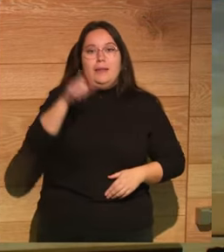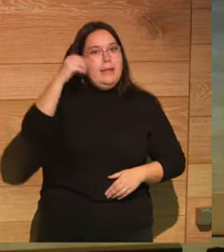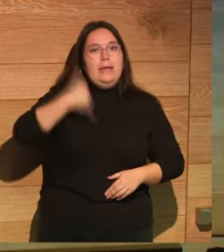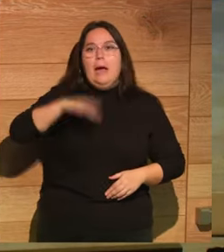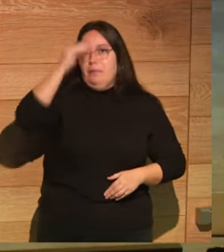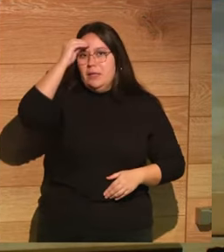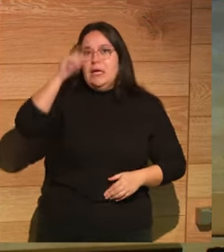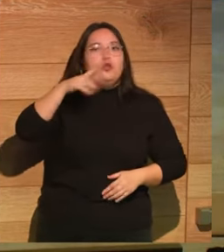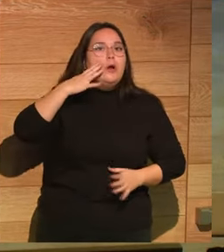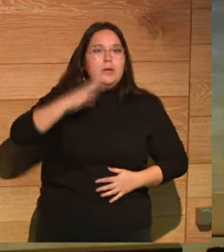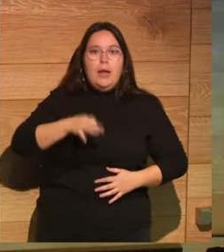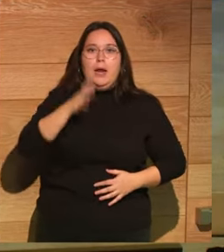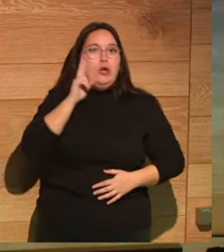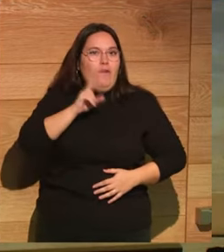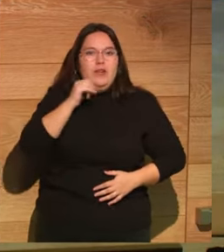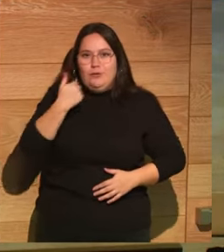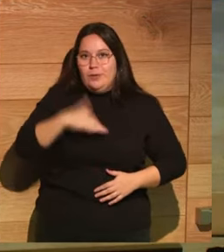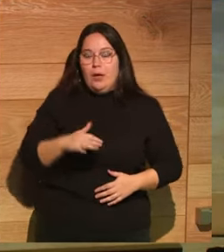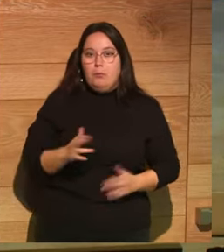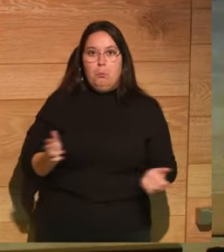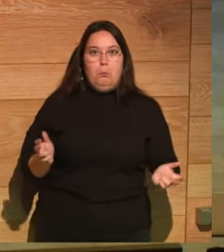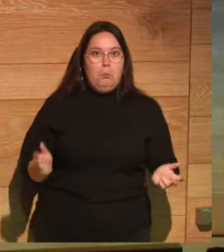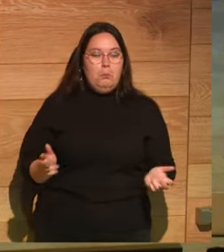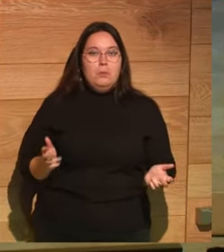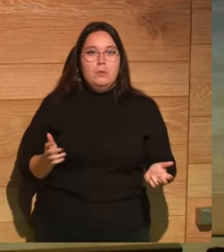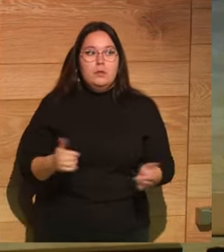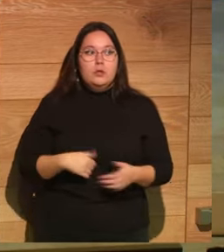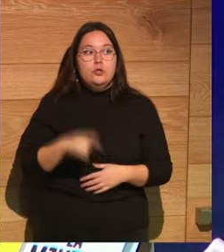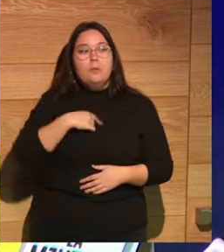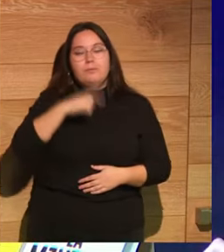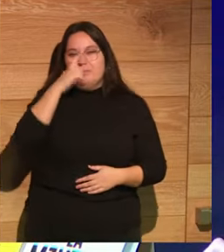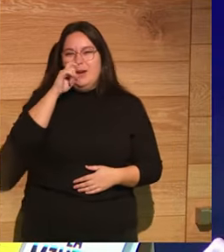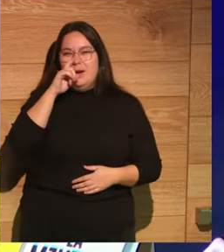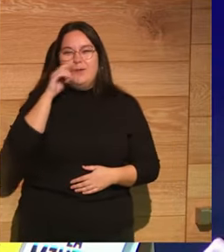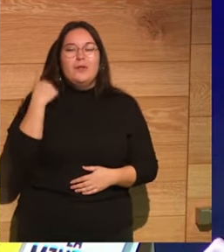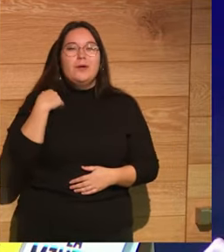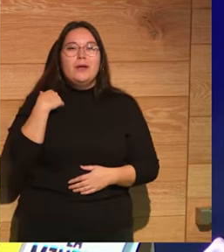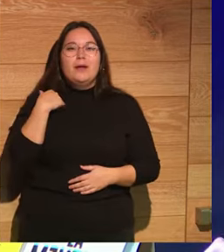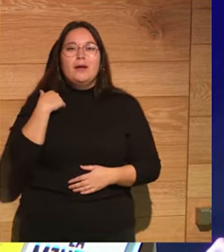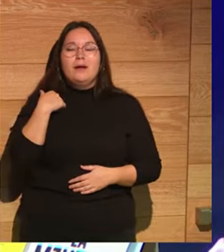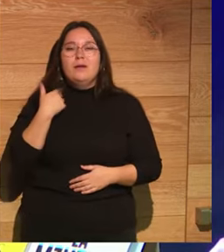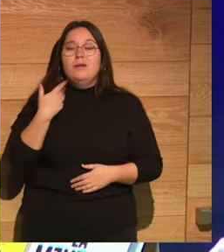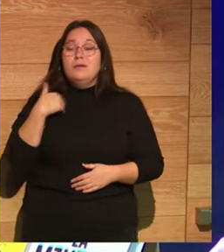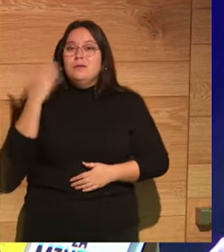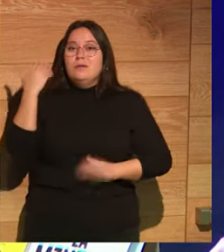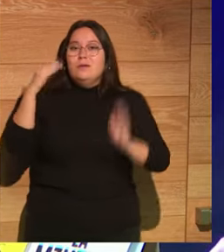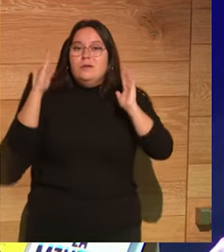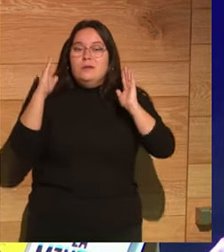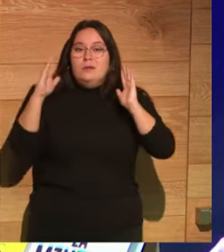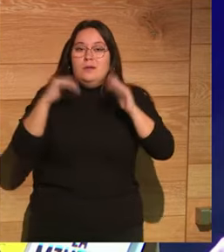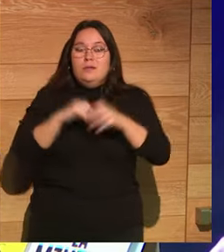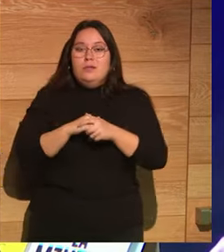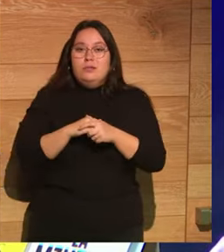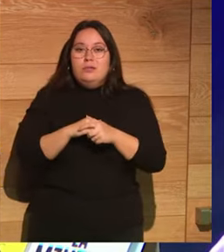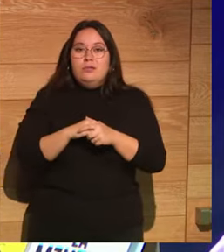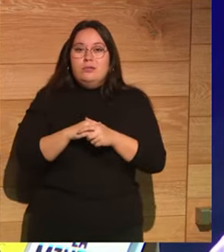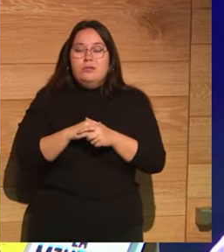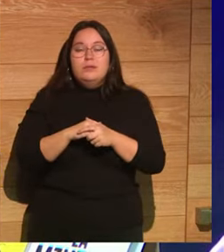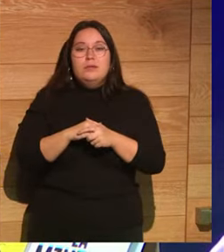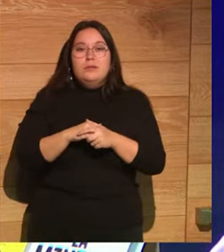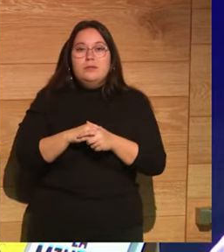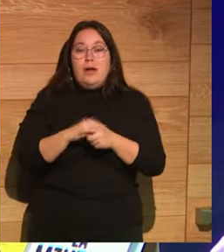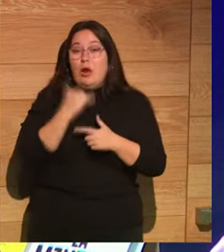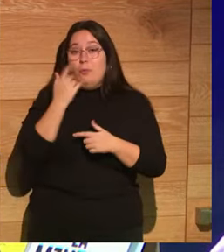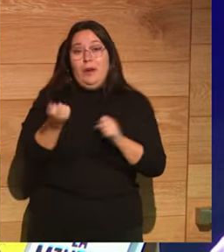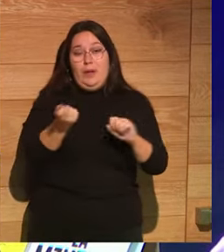ya piensa que aquello es real y que lo ha visto y es que esto me estaba acordando de uno de los acontecimientos más parecidos en ese